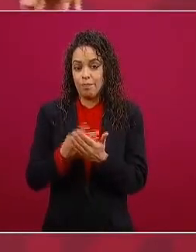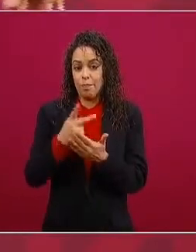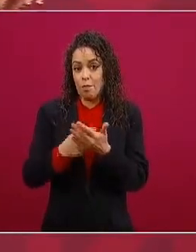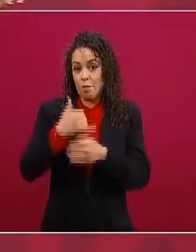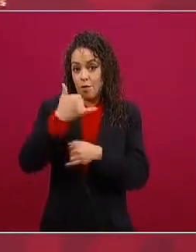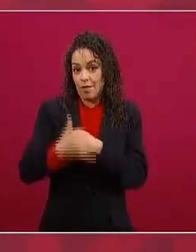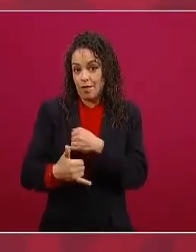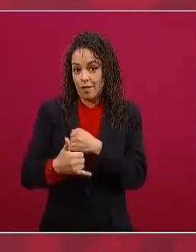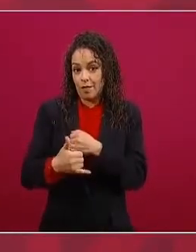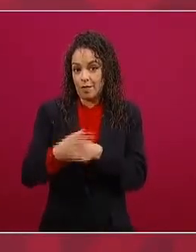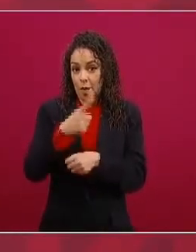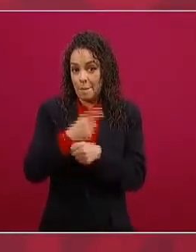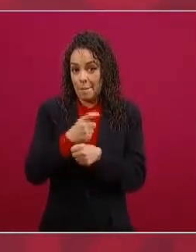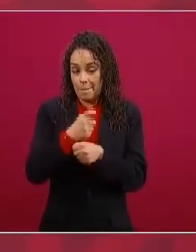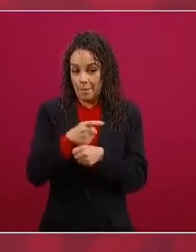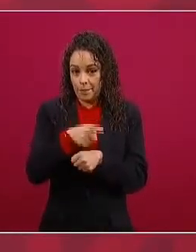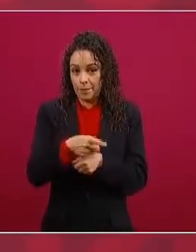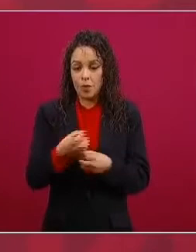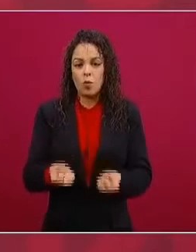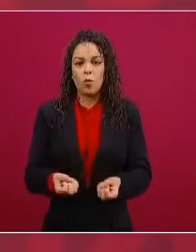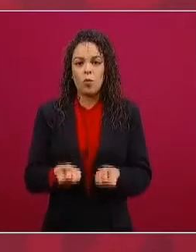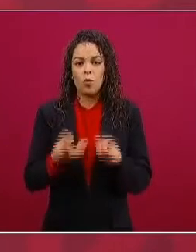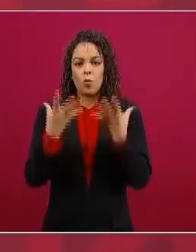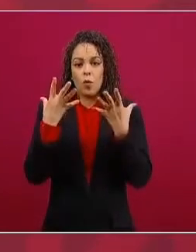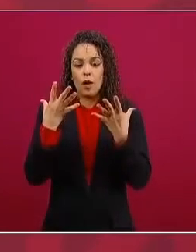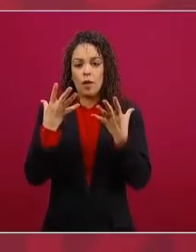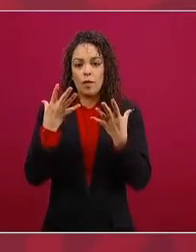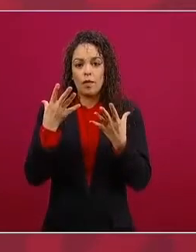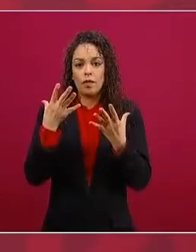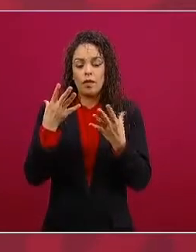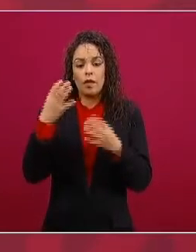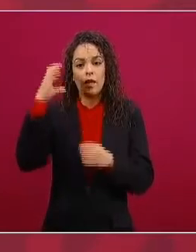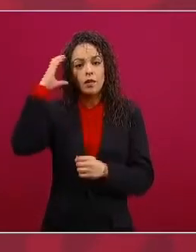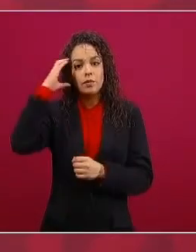cuántas camas por entidad federativa